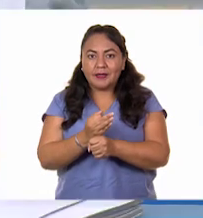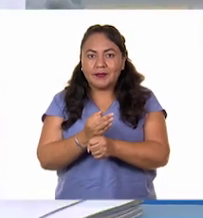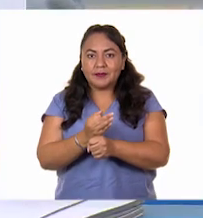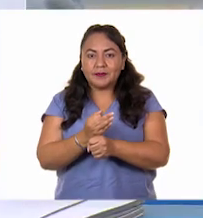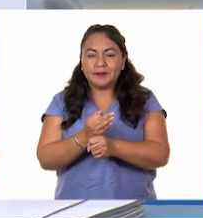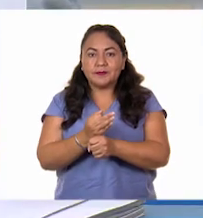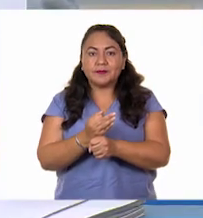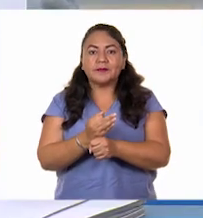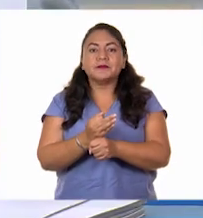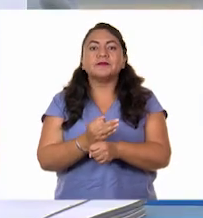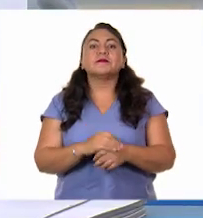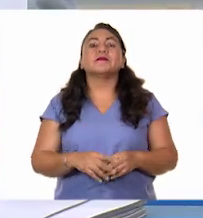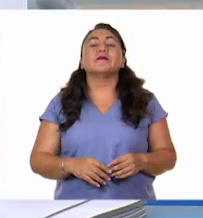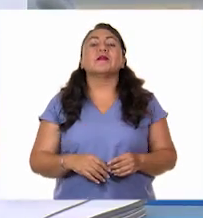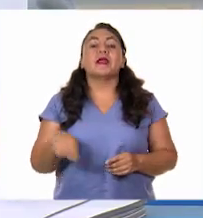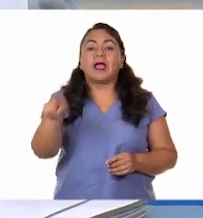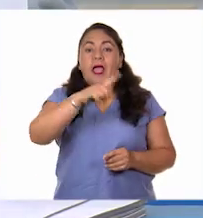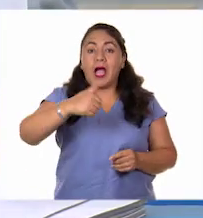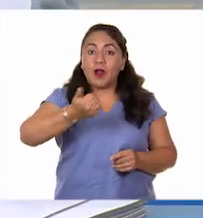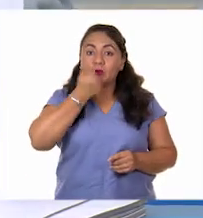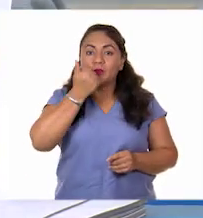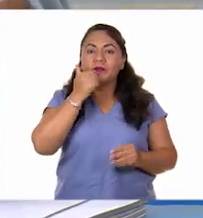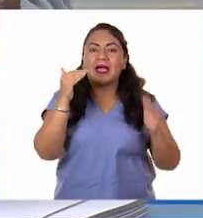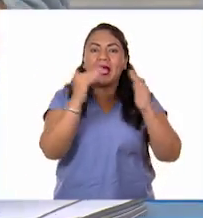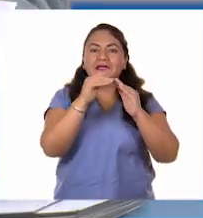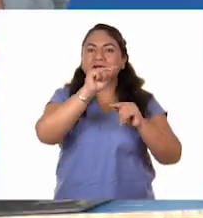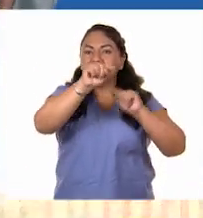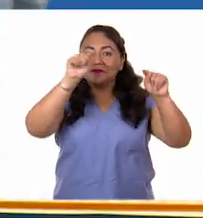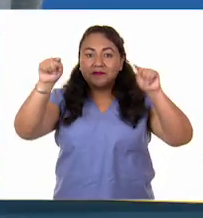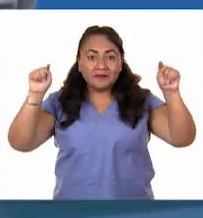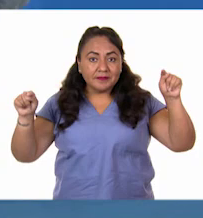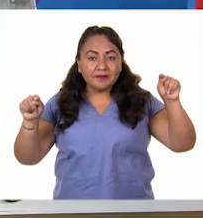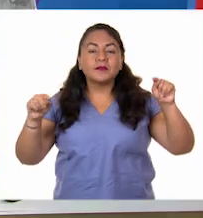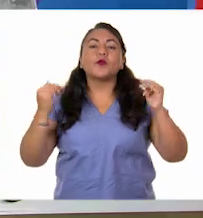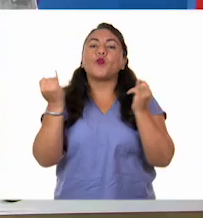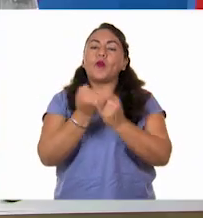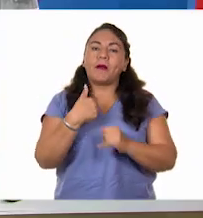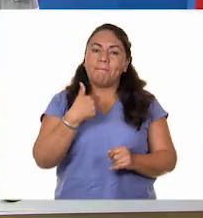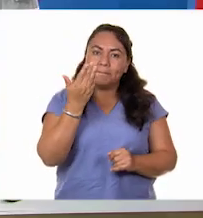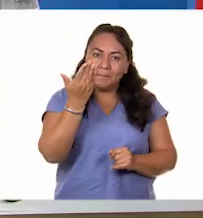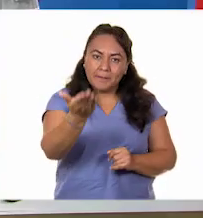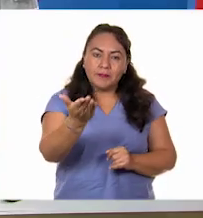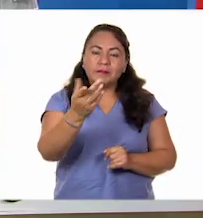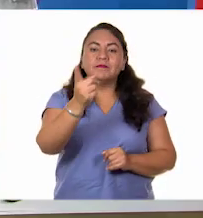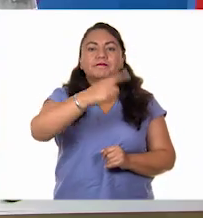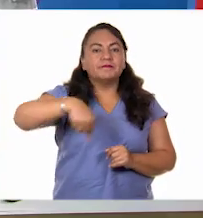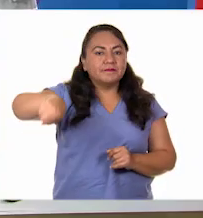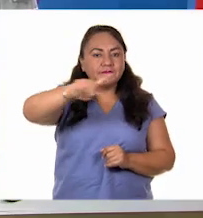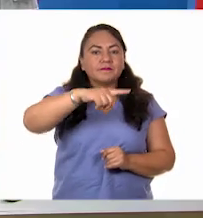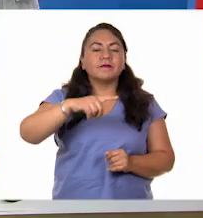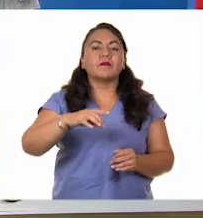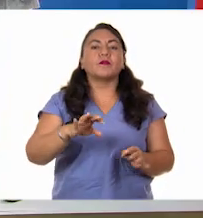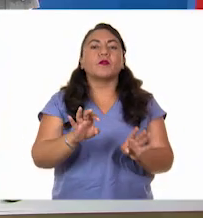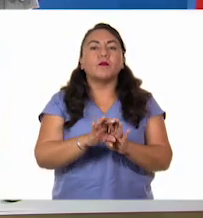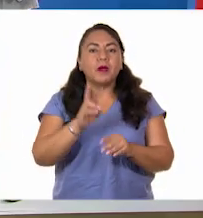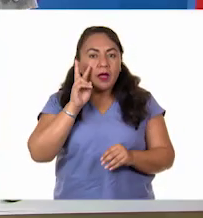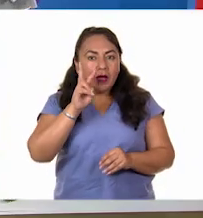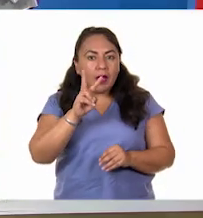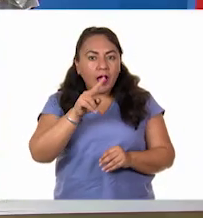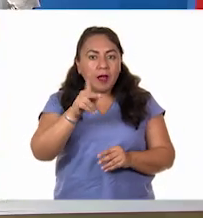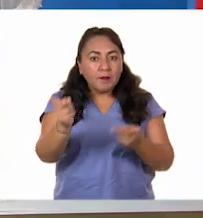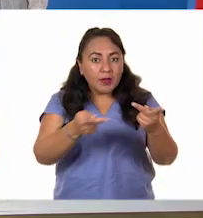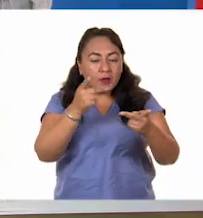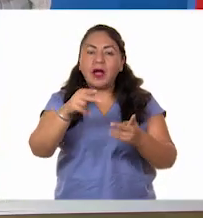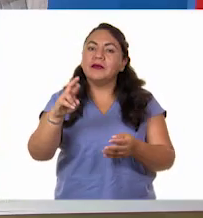Y, a nuestros alumnos en casa, también les voy a pedir que nos ayuden a resolver